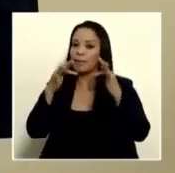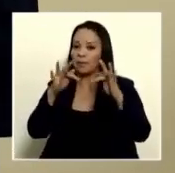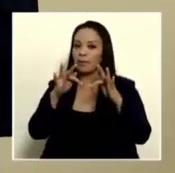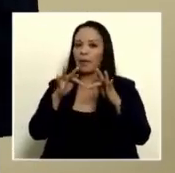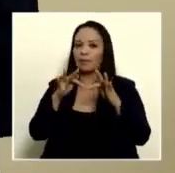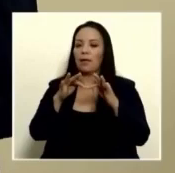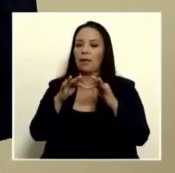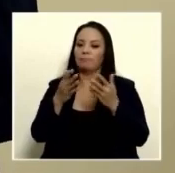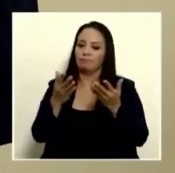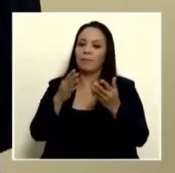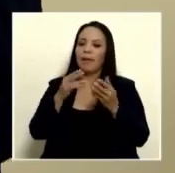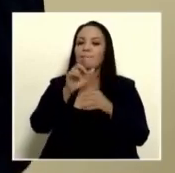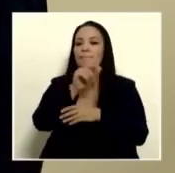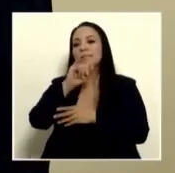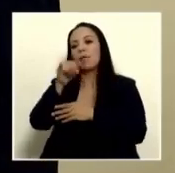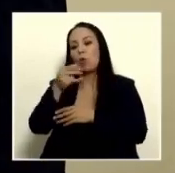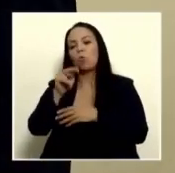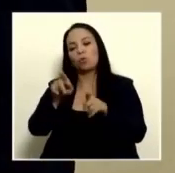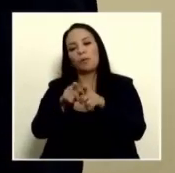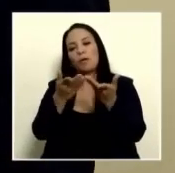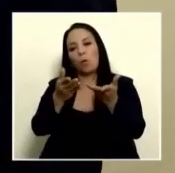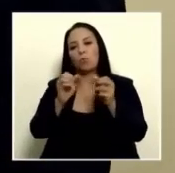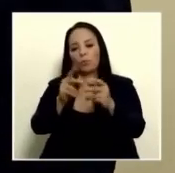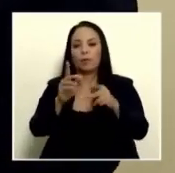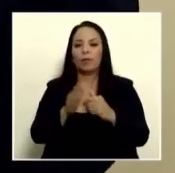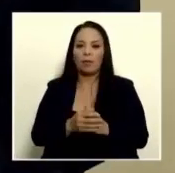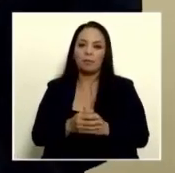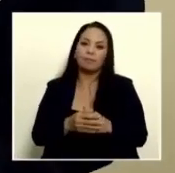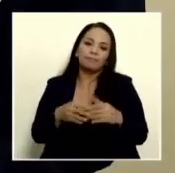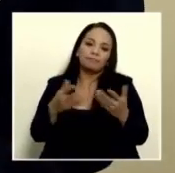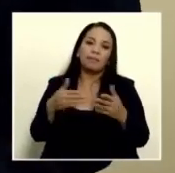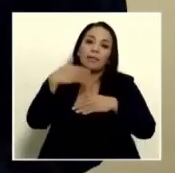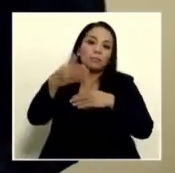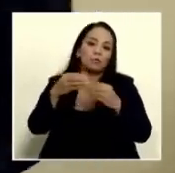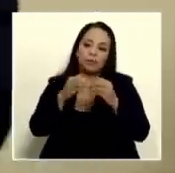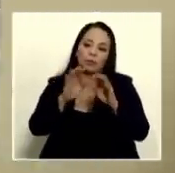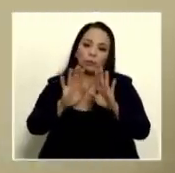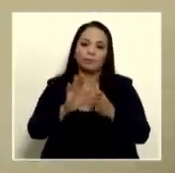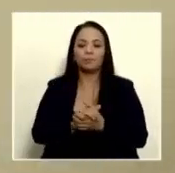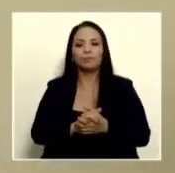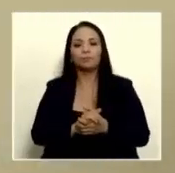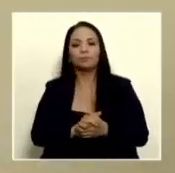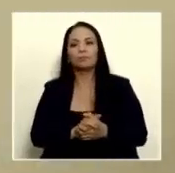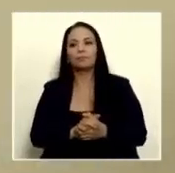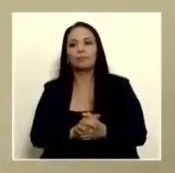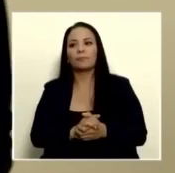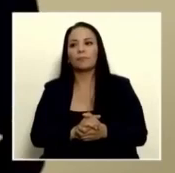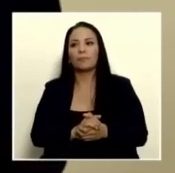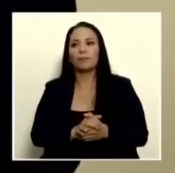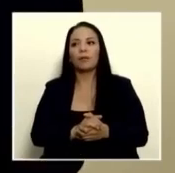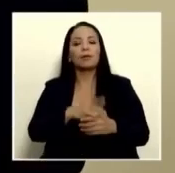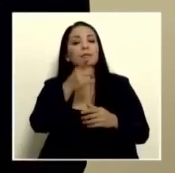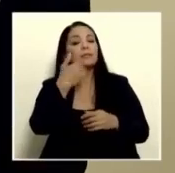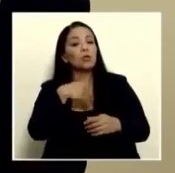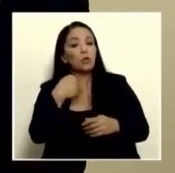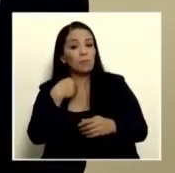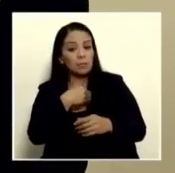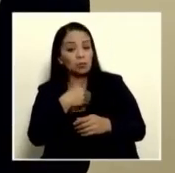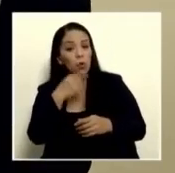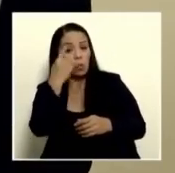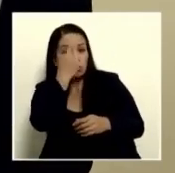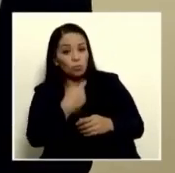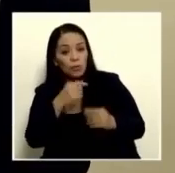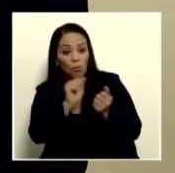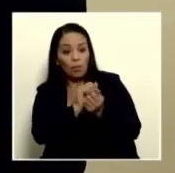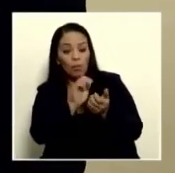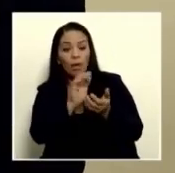ahí se va a cubrir porque bueno ya más tiempo de eso por una reparación no pareciera ser razonable Además, señor ministro nos consultan si podrían hacerle